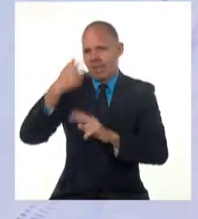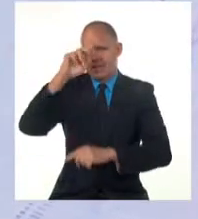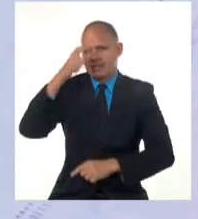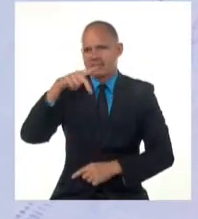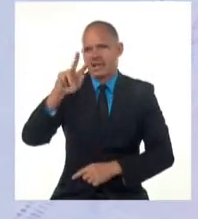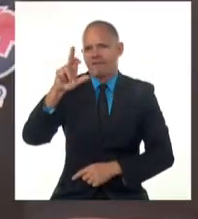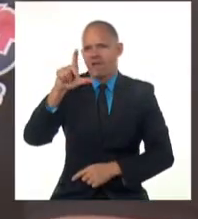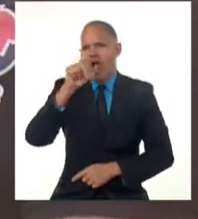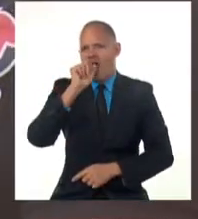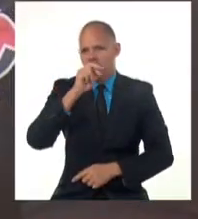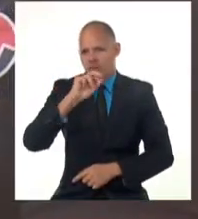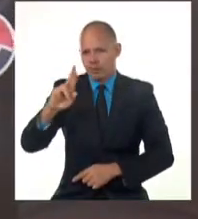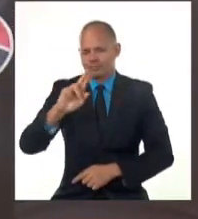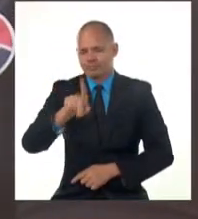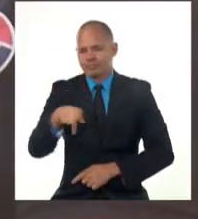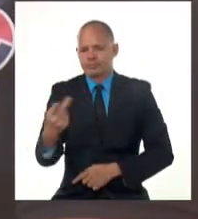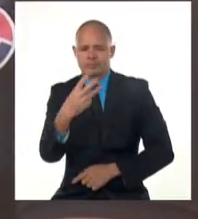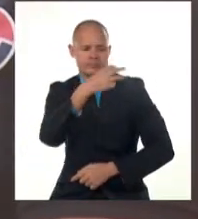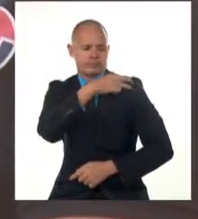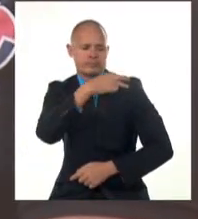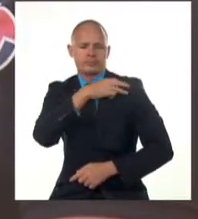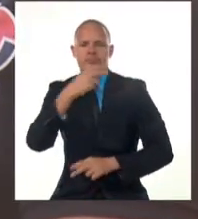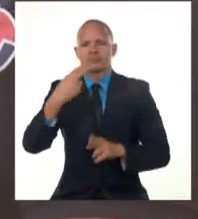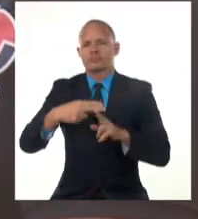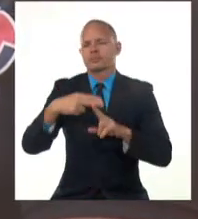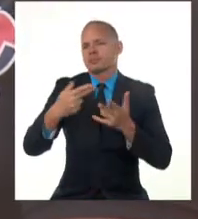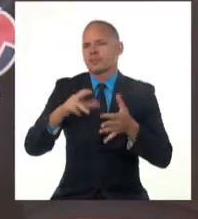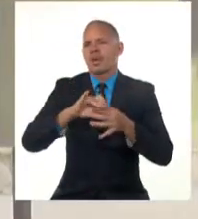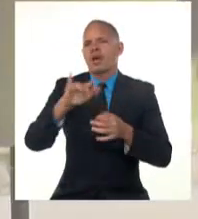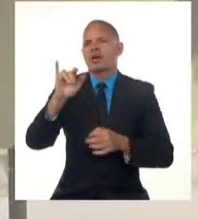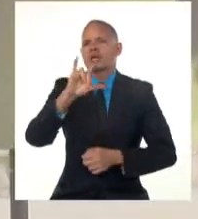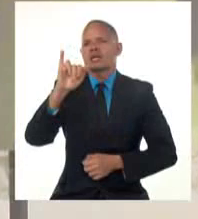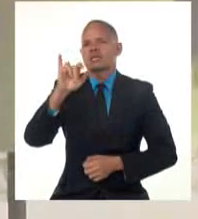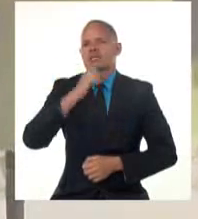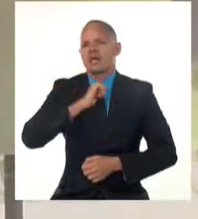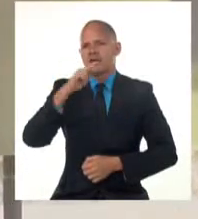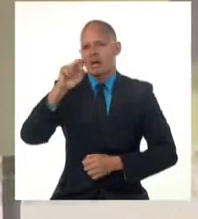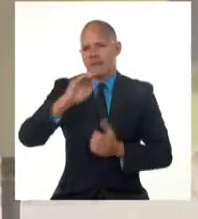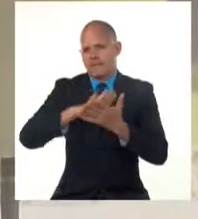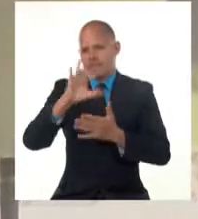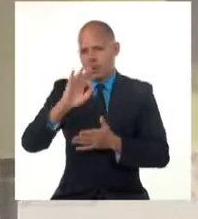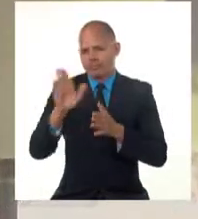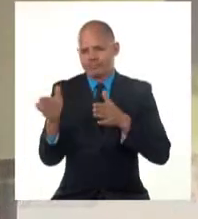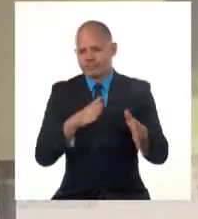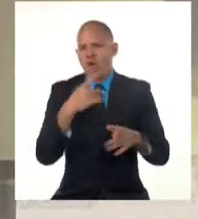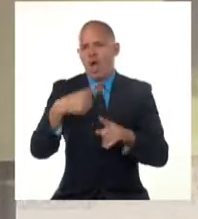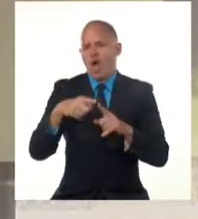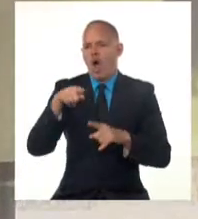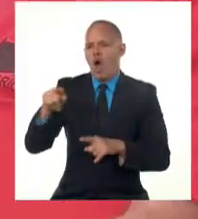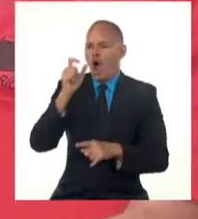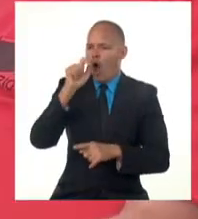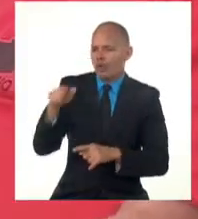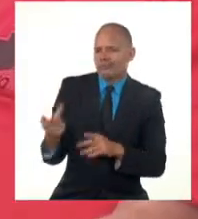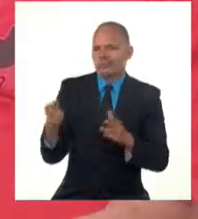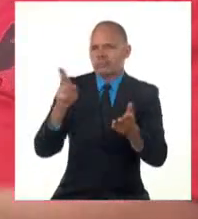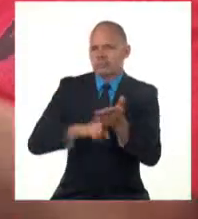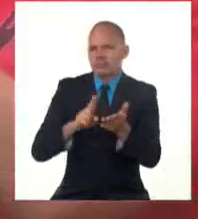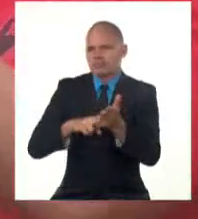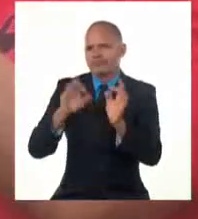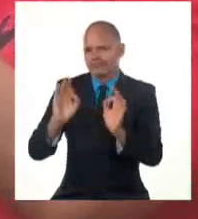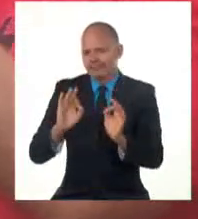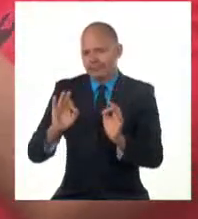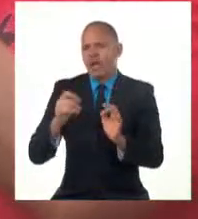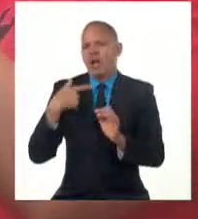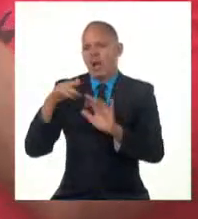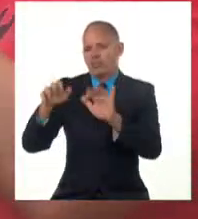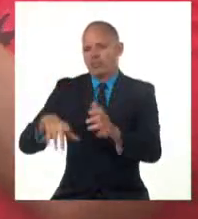comandante de la Revolución, Guillermo García Frías, Jorge Luis Broche Lorenzo, miembro del Secretariado del Comité Central, y Jorge Luis Tapia Fonseca,